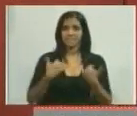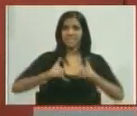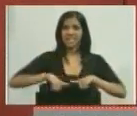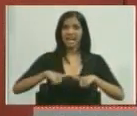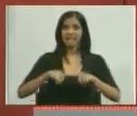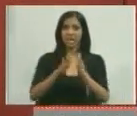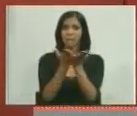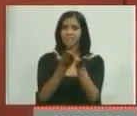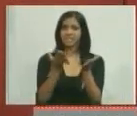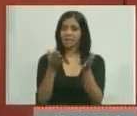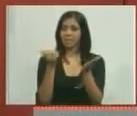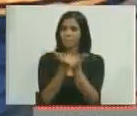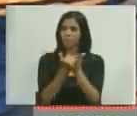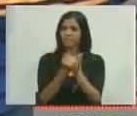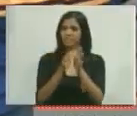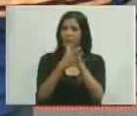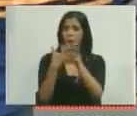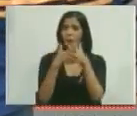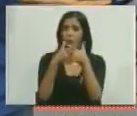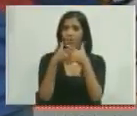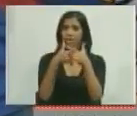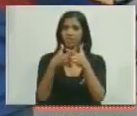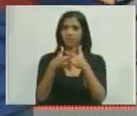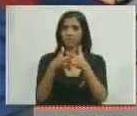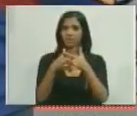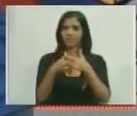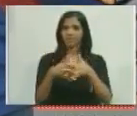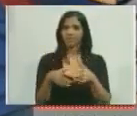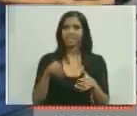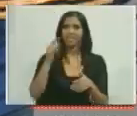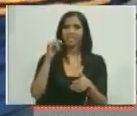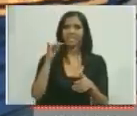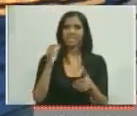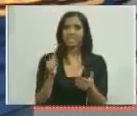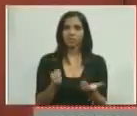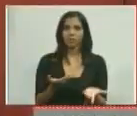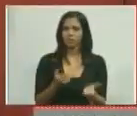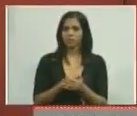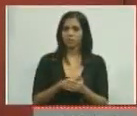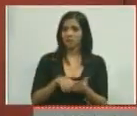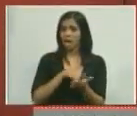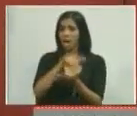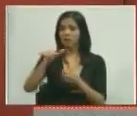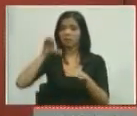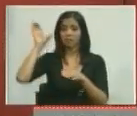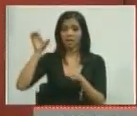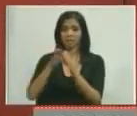pasaporte gringo, pues. Y Tito no sé cuándo fue para Uganda para sacar su pasaporte.